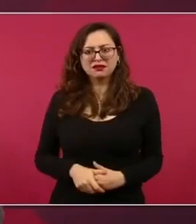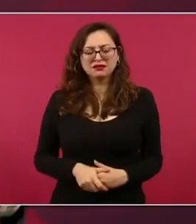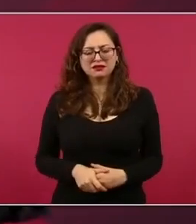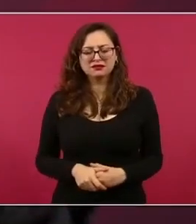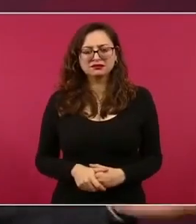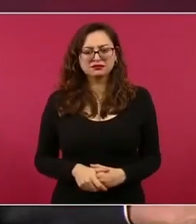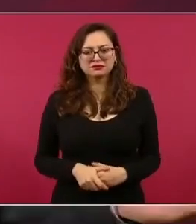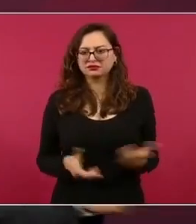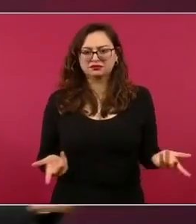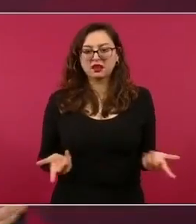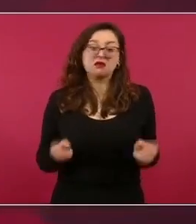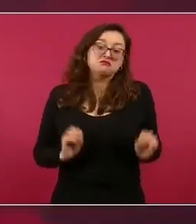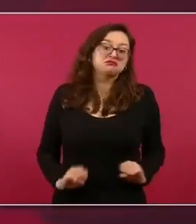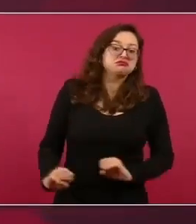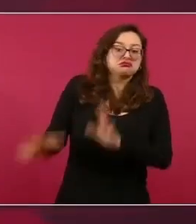¿Por qué no hacerlo?